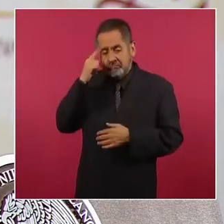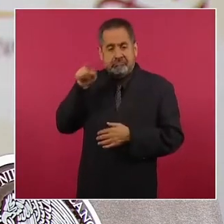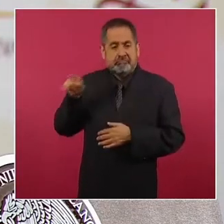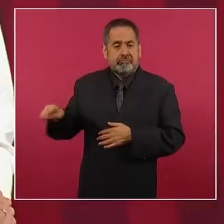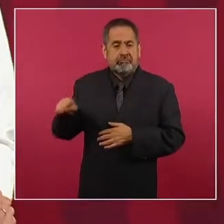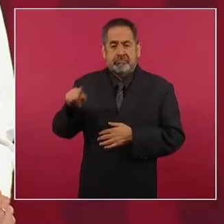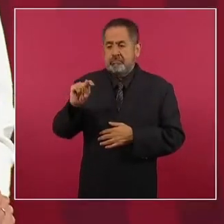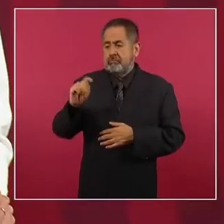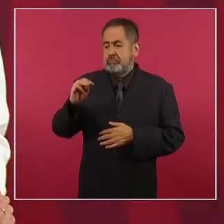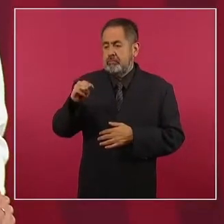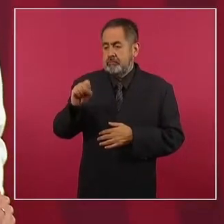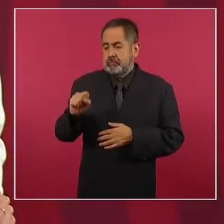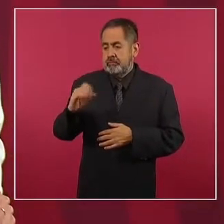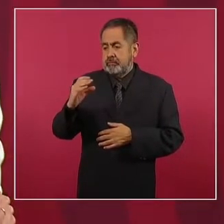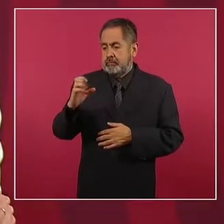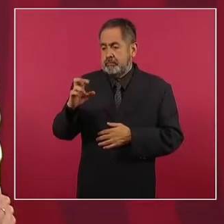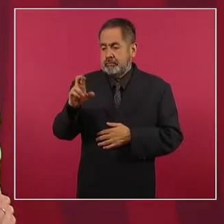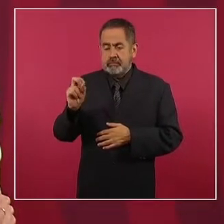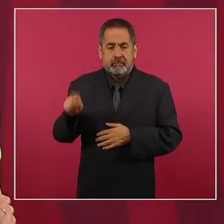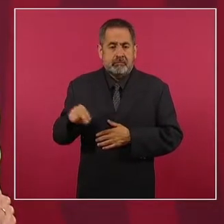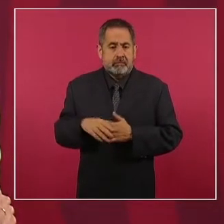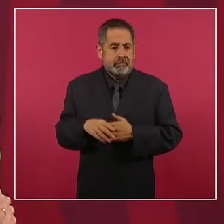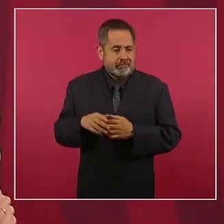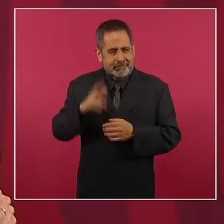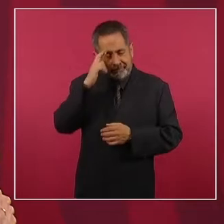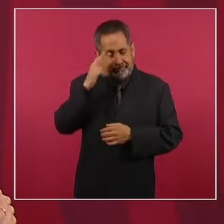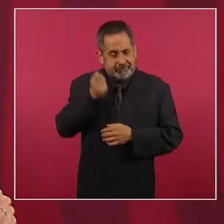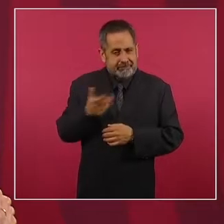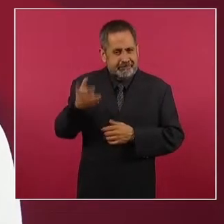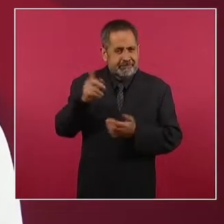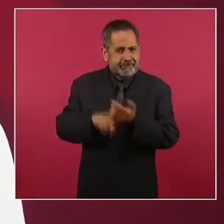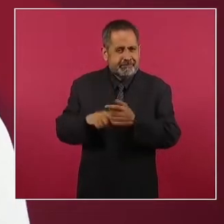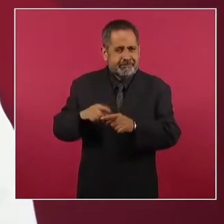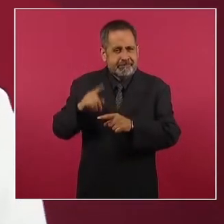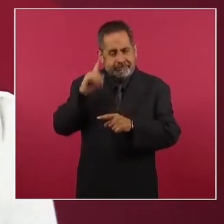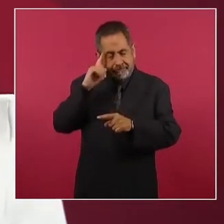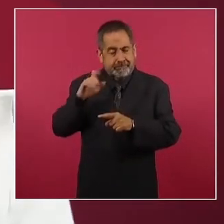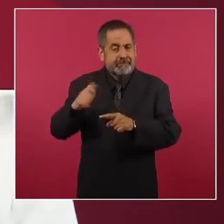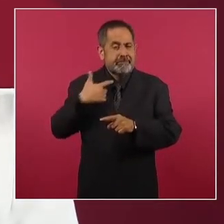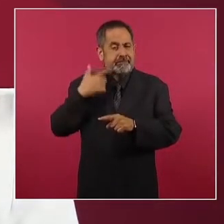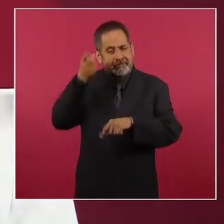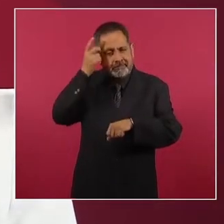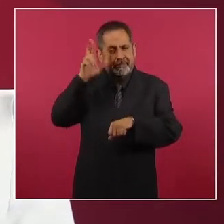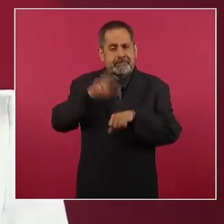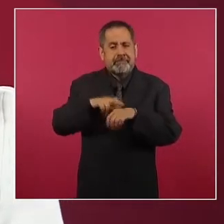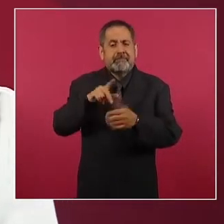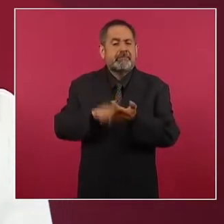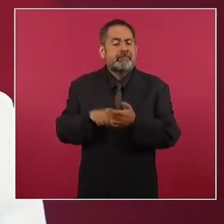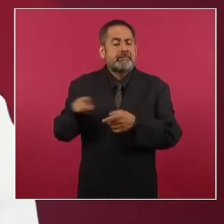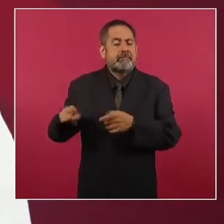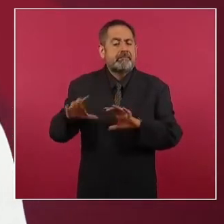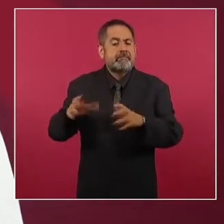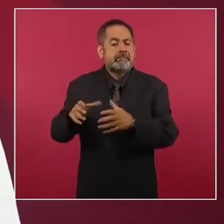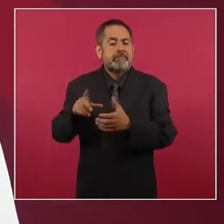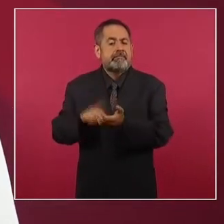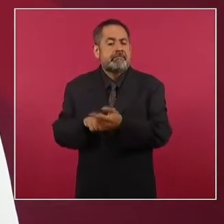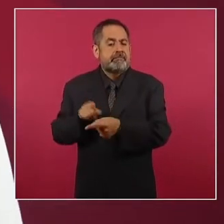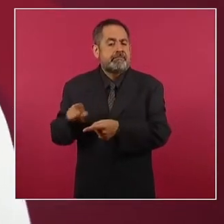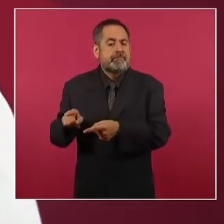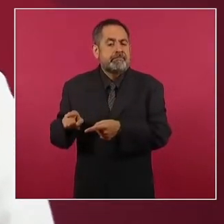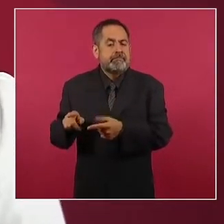Herón. Sí, el satanizado, perseguido y prófugo exdirector de la Agencia de Investigación Criminal.